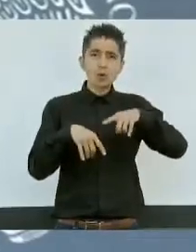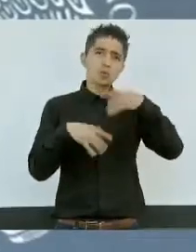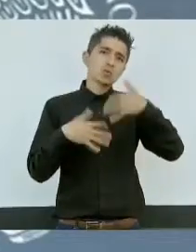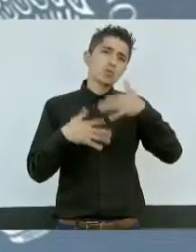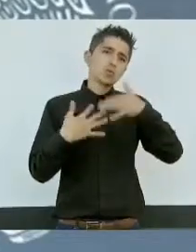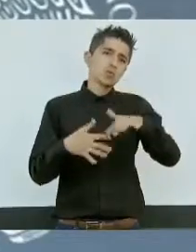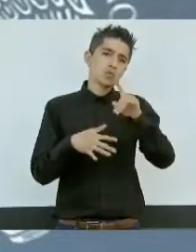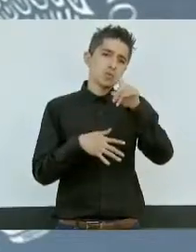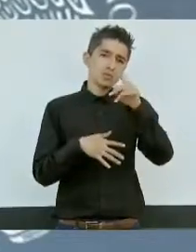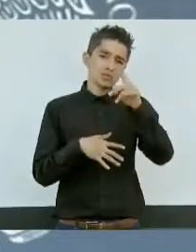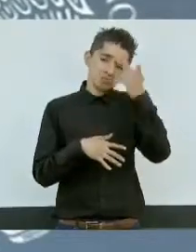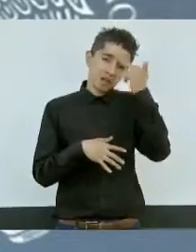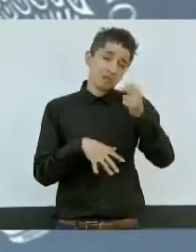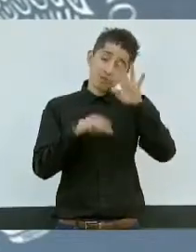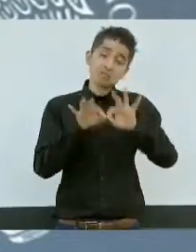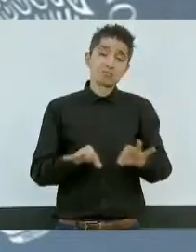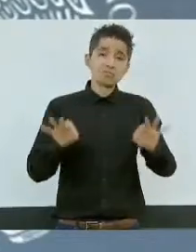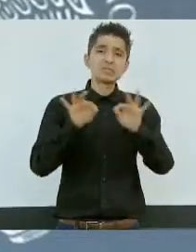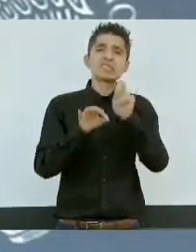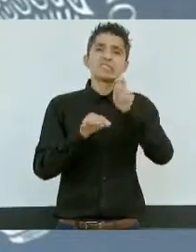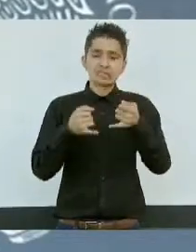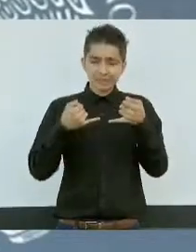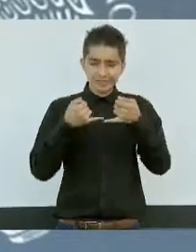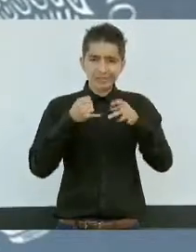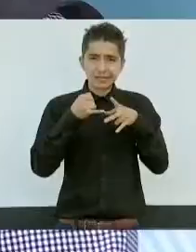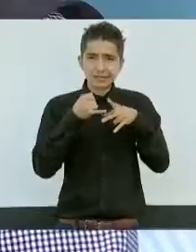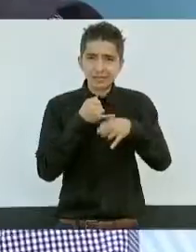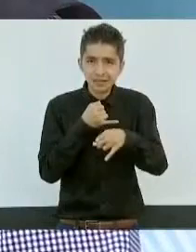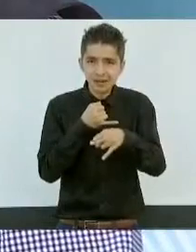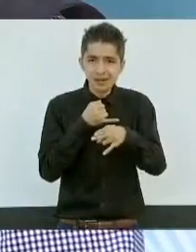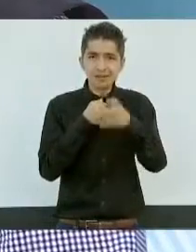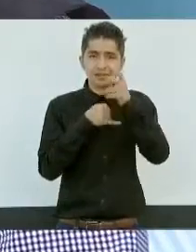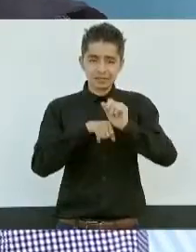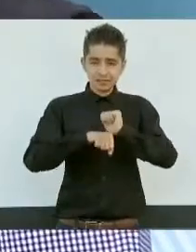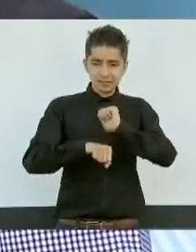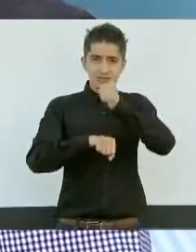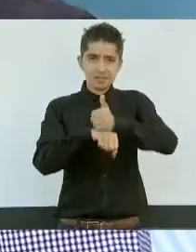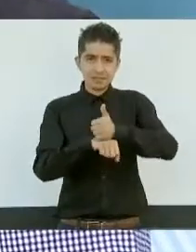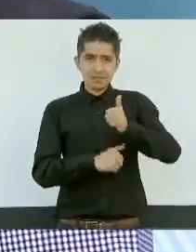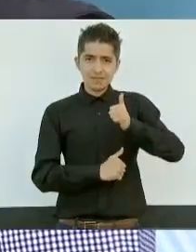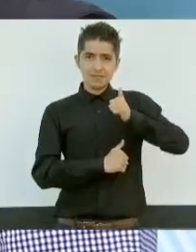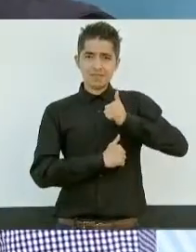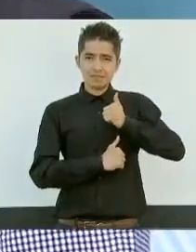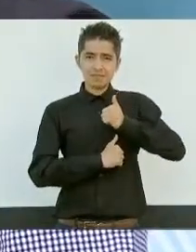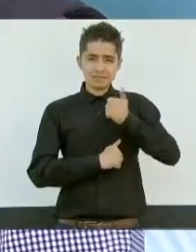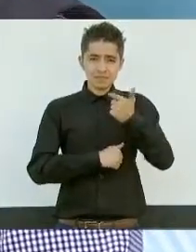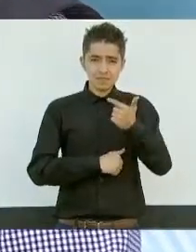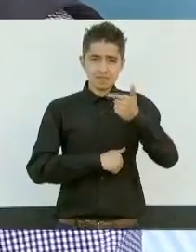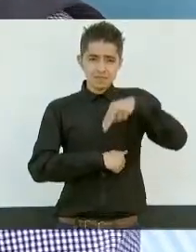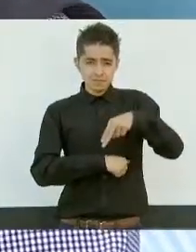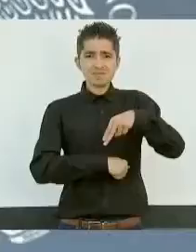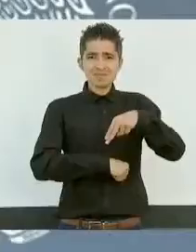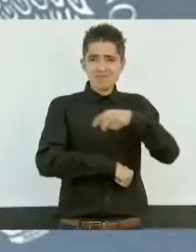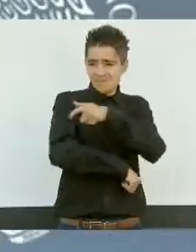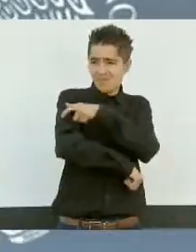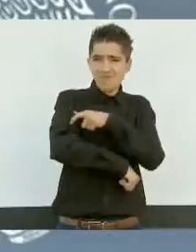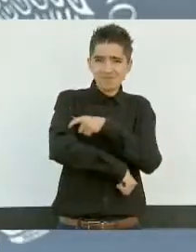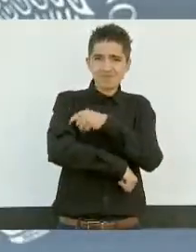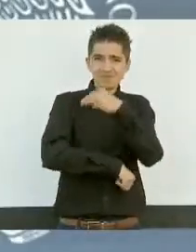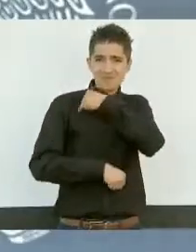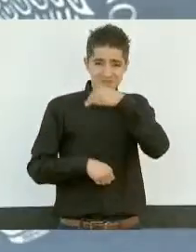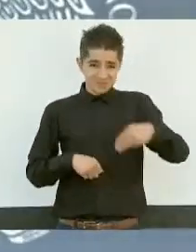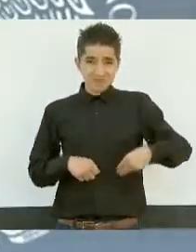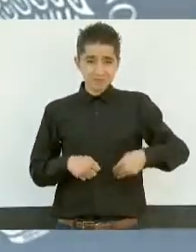importante, que es la inauguración de este cuartel de la Guardia Nacional en este